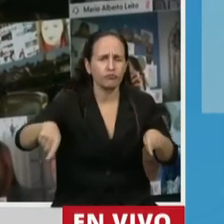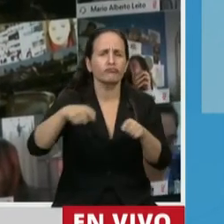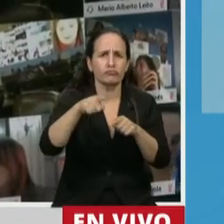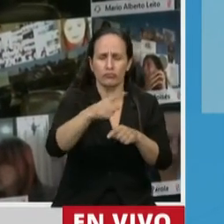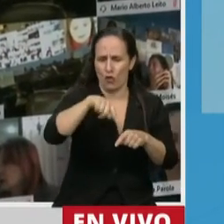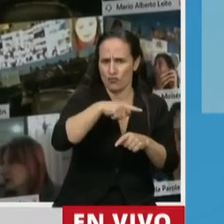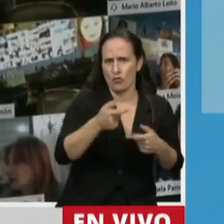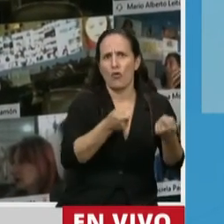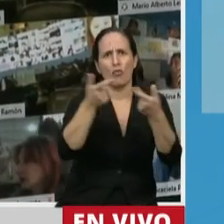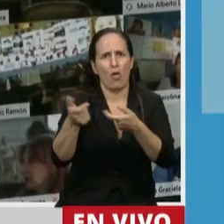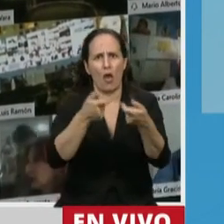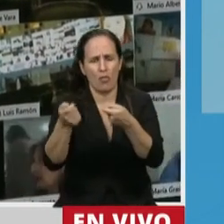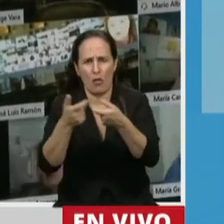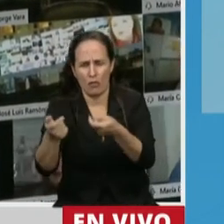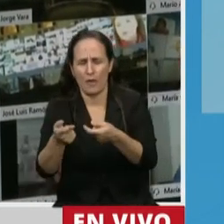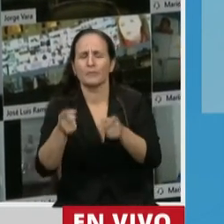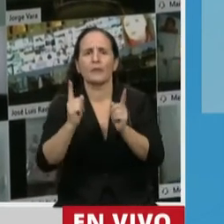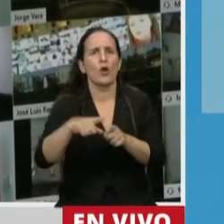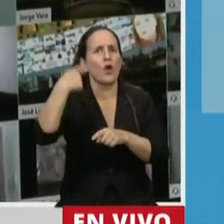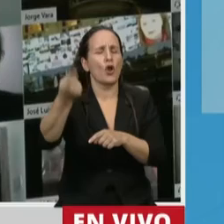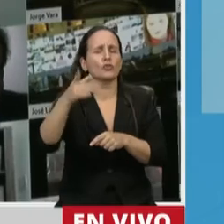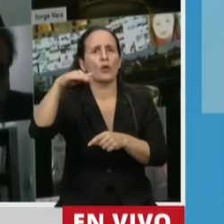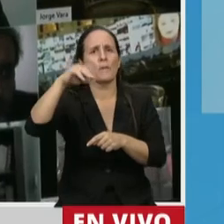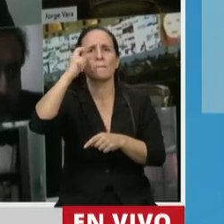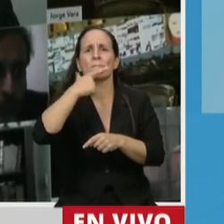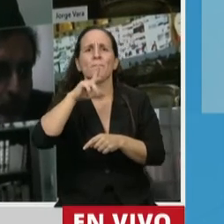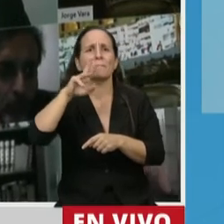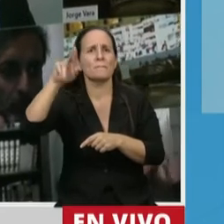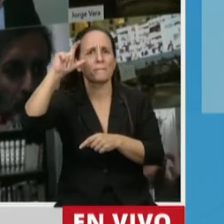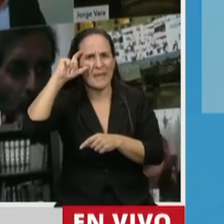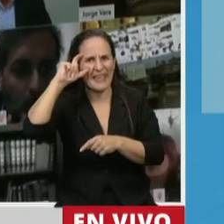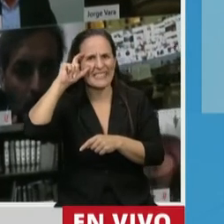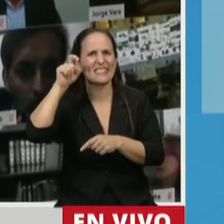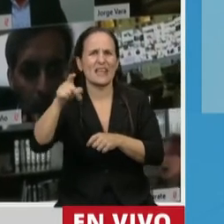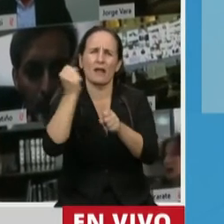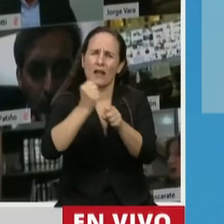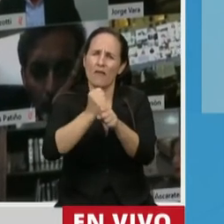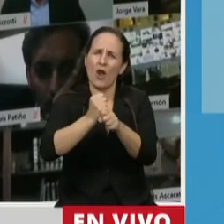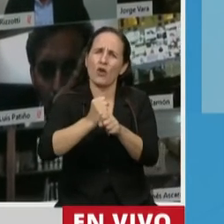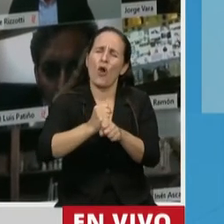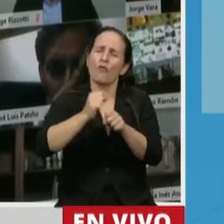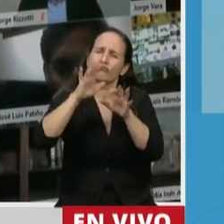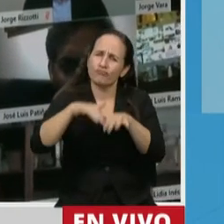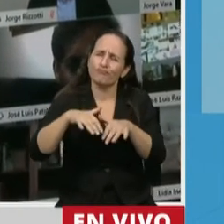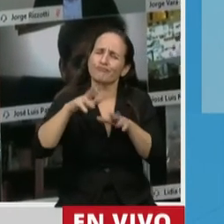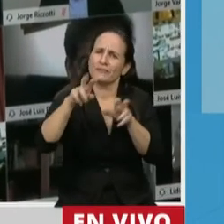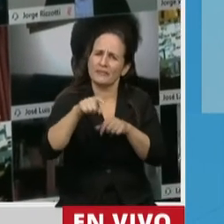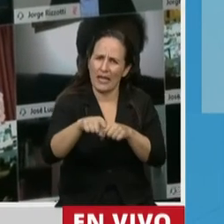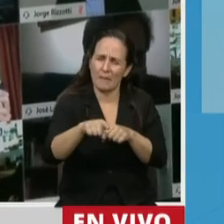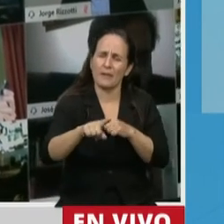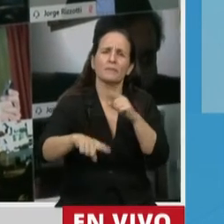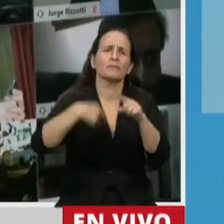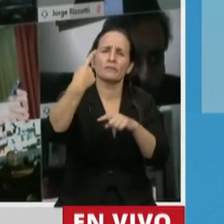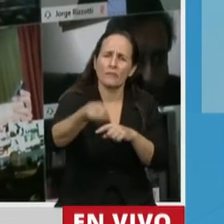nuestro sector. Al diputado Diego Mestre, que trabajó intensamente en el tema. También a la diputada Ana Hull